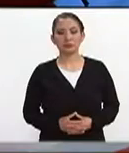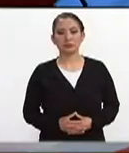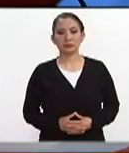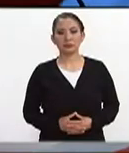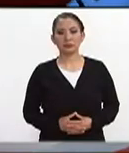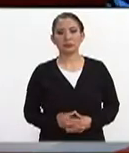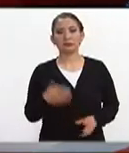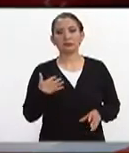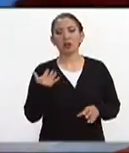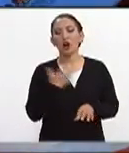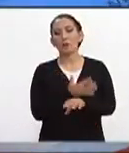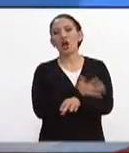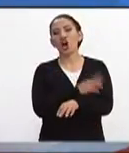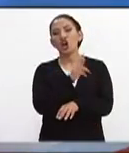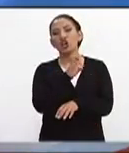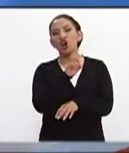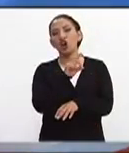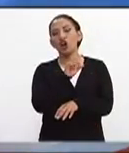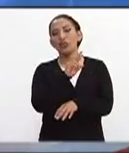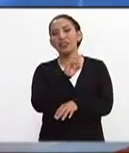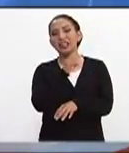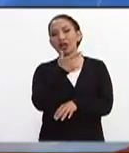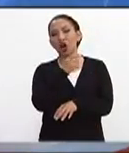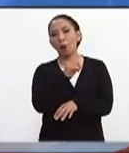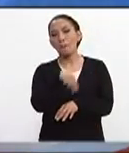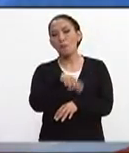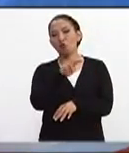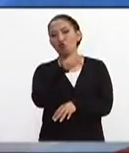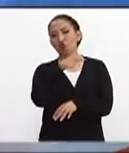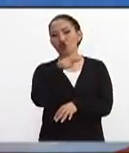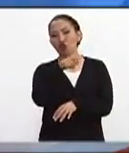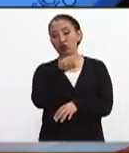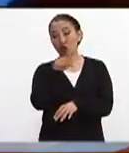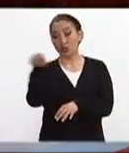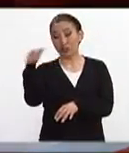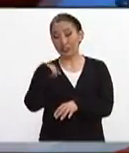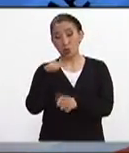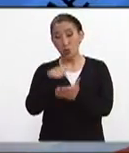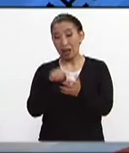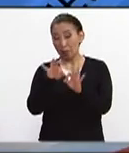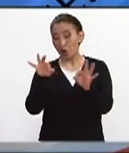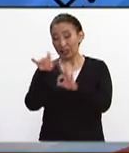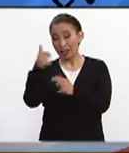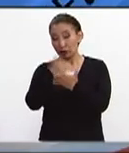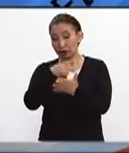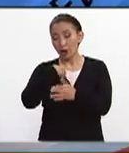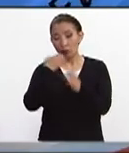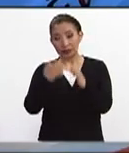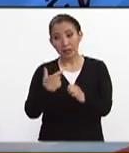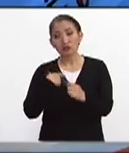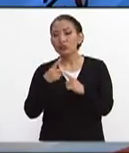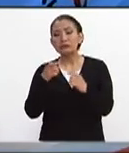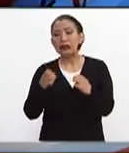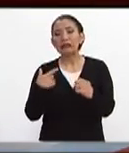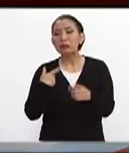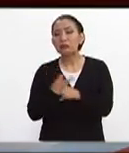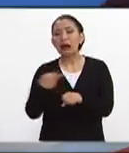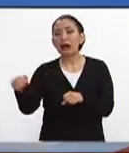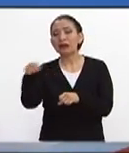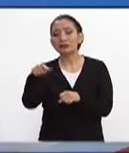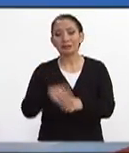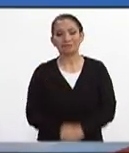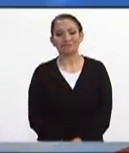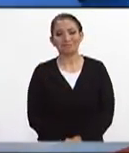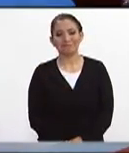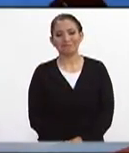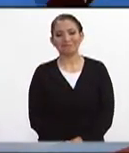Nuestro compañero Rodrigo Muñoz ha estado pues en una zona importante de la Ciudad de México Rodrigo ¿Cómo estás? ¿Dónde estás? ¿Qué sucede? ¿Dónde